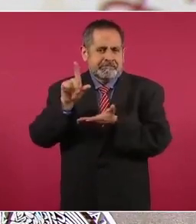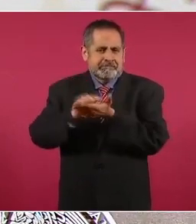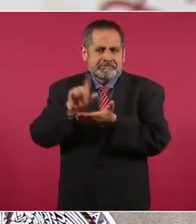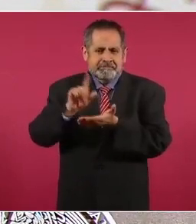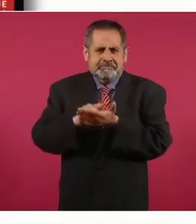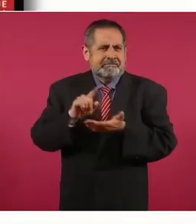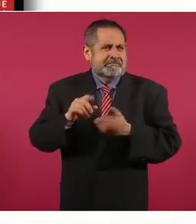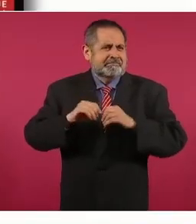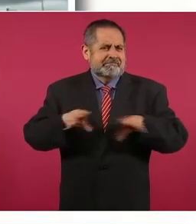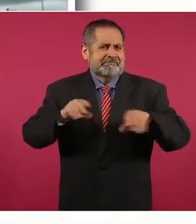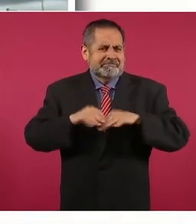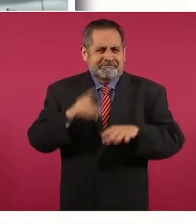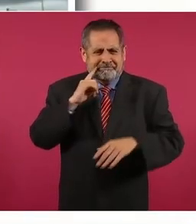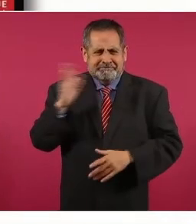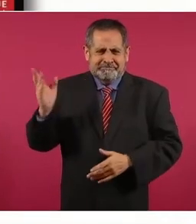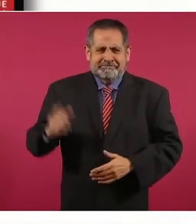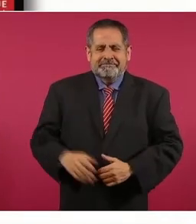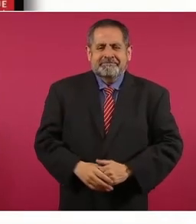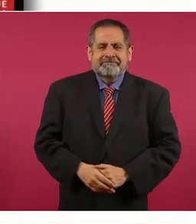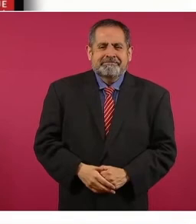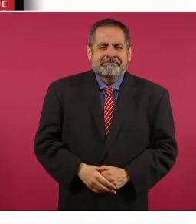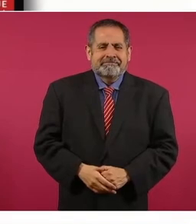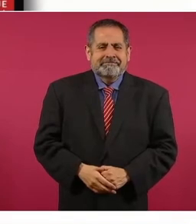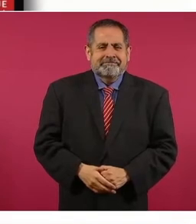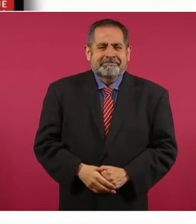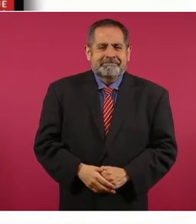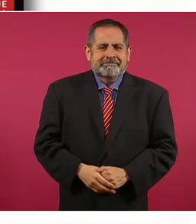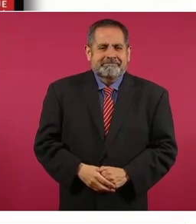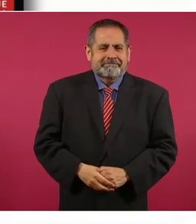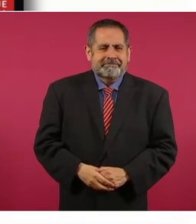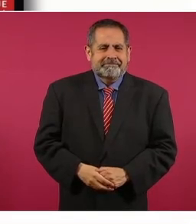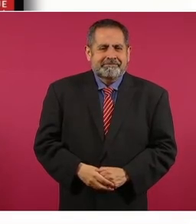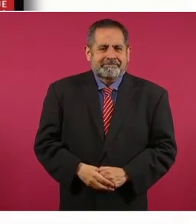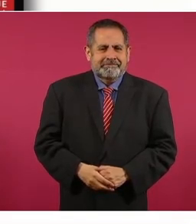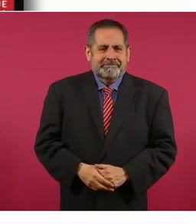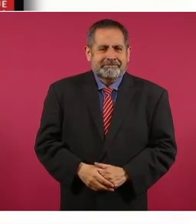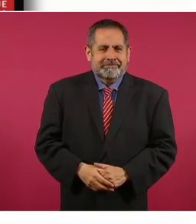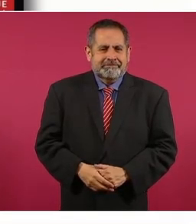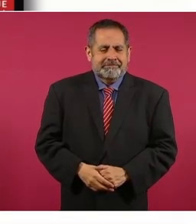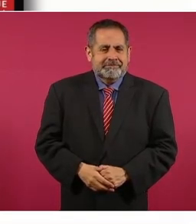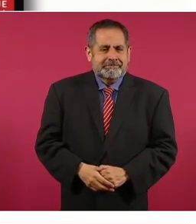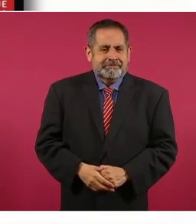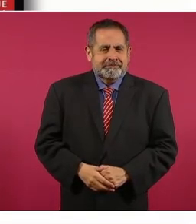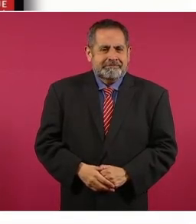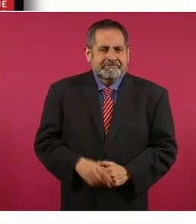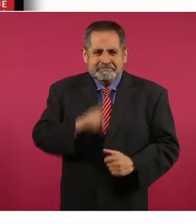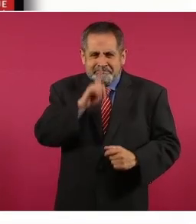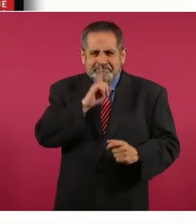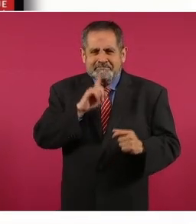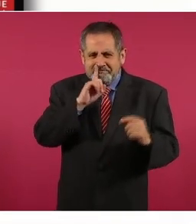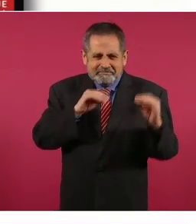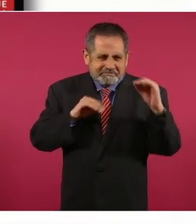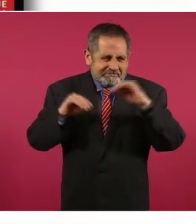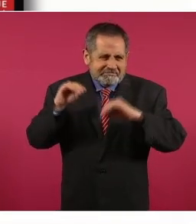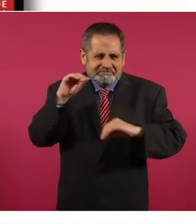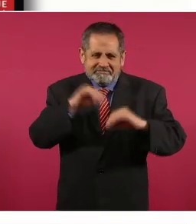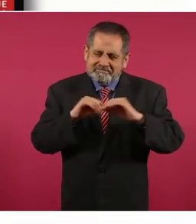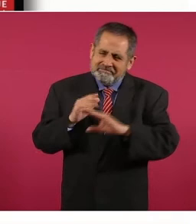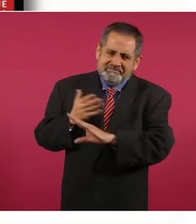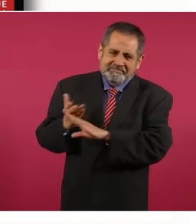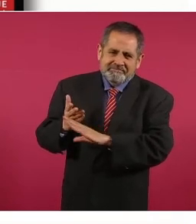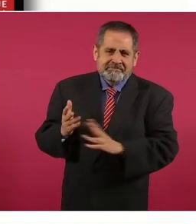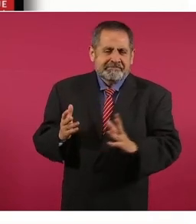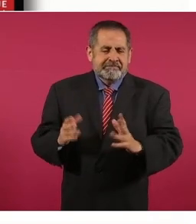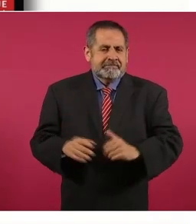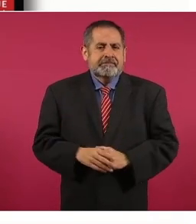pararon, atacando y mintiendo, por supuesto. Y